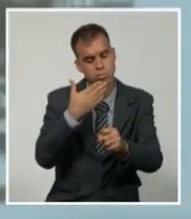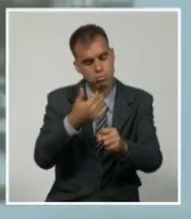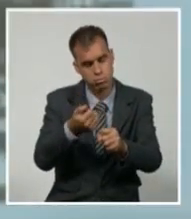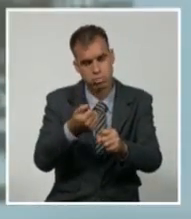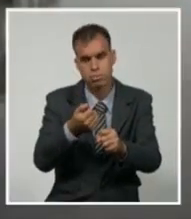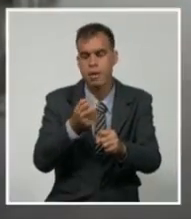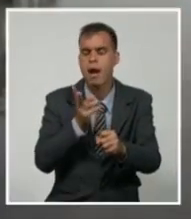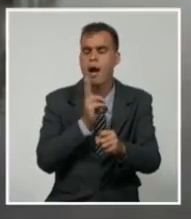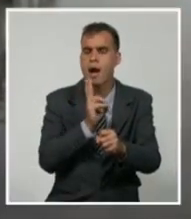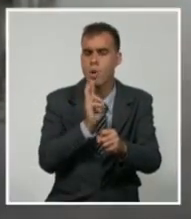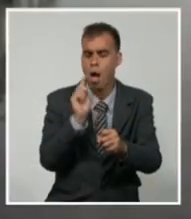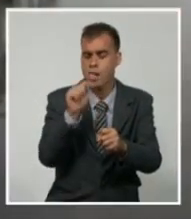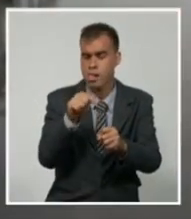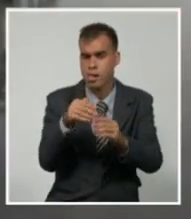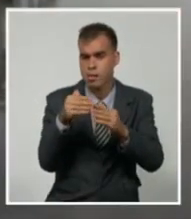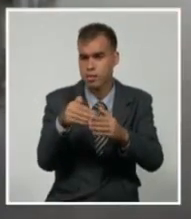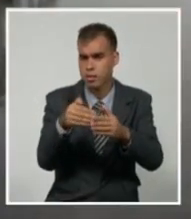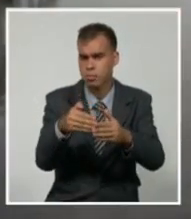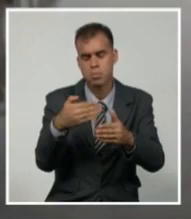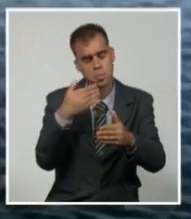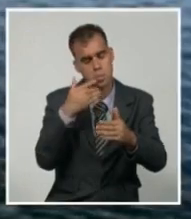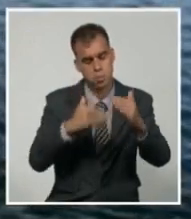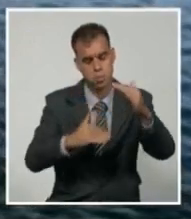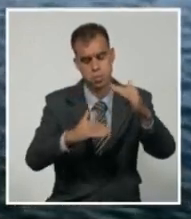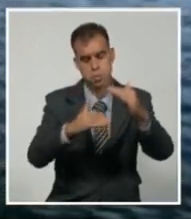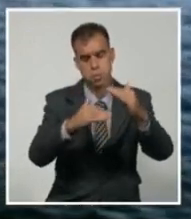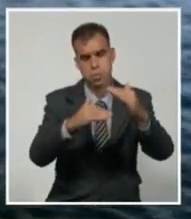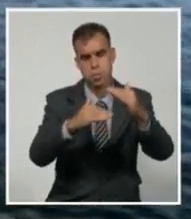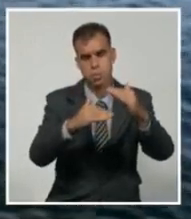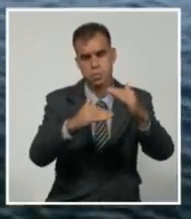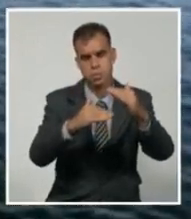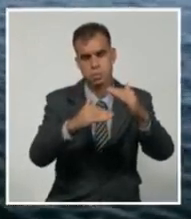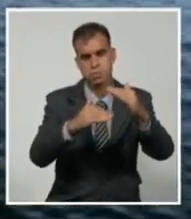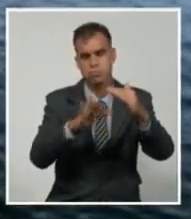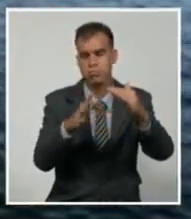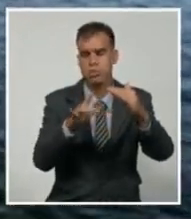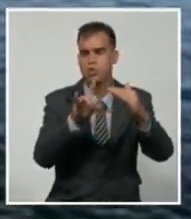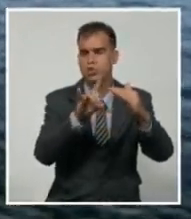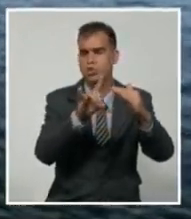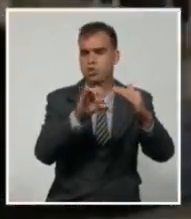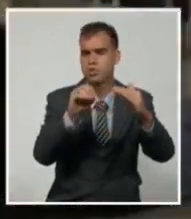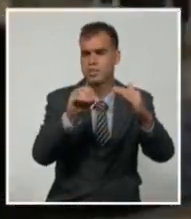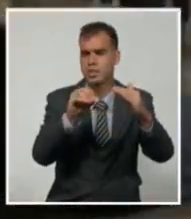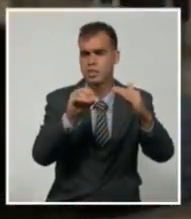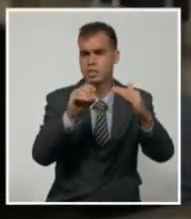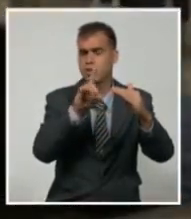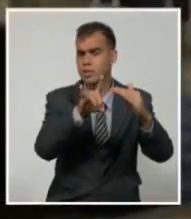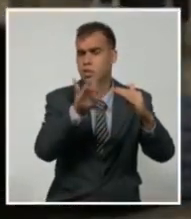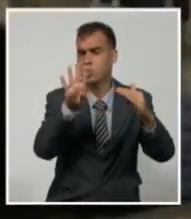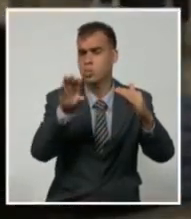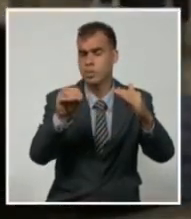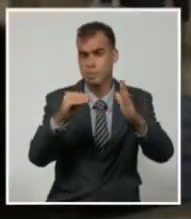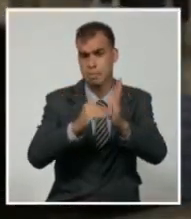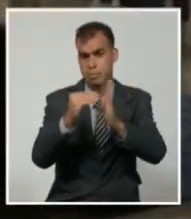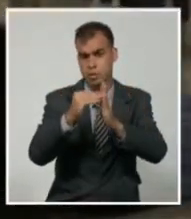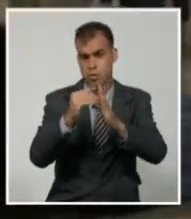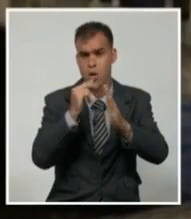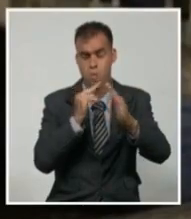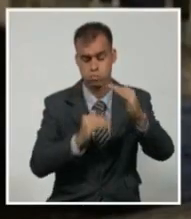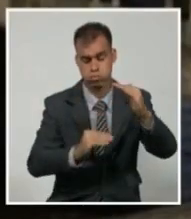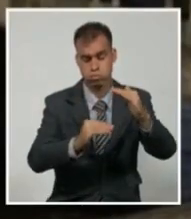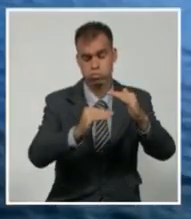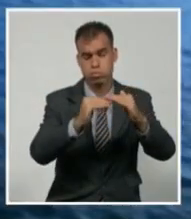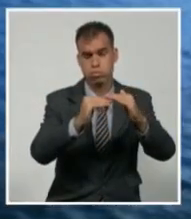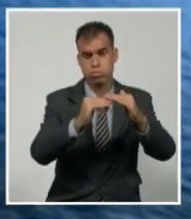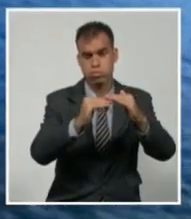hidrológica de Granma. La provincia, con una capacidad total en sus embalses de unos 940 millones de metros cúbicos de agua, solo